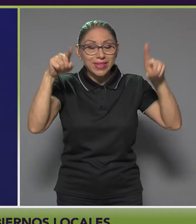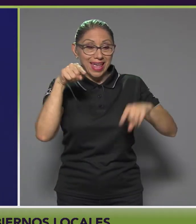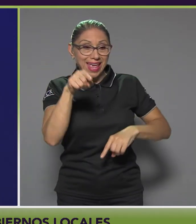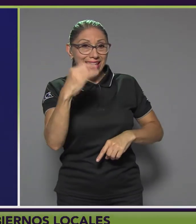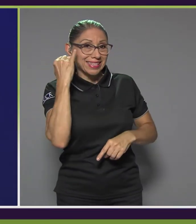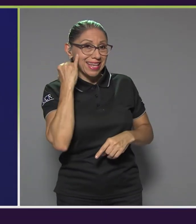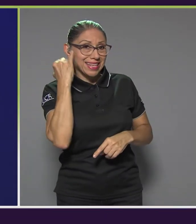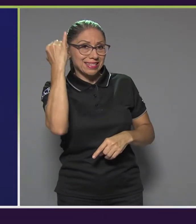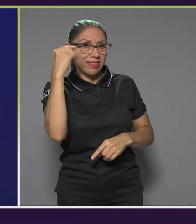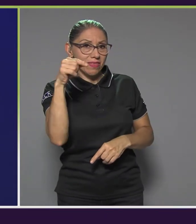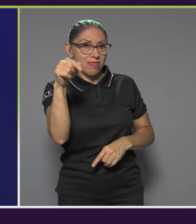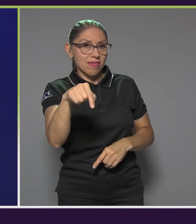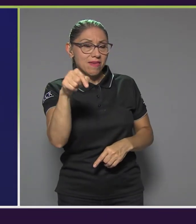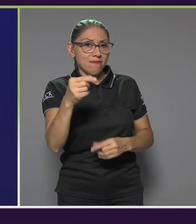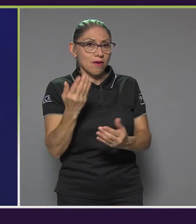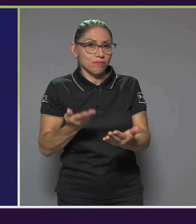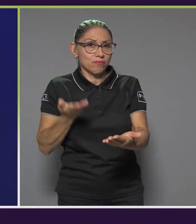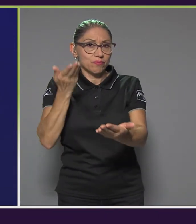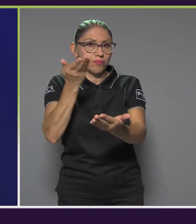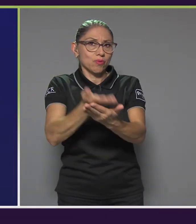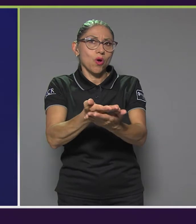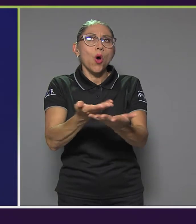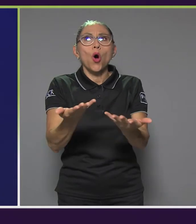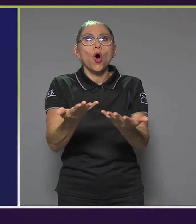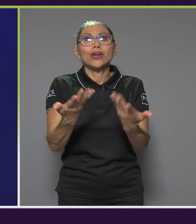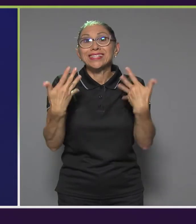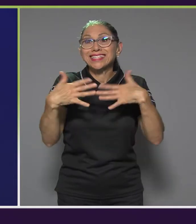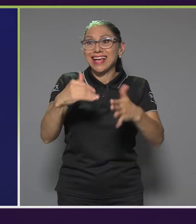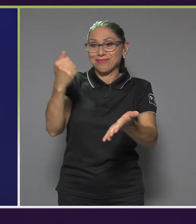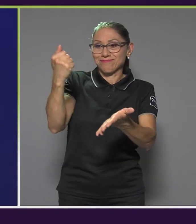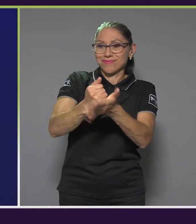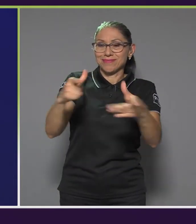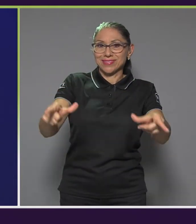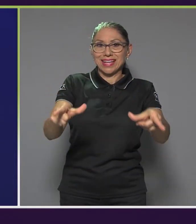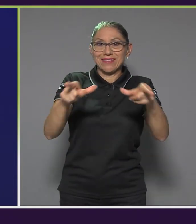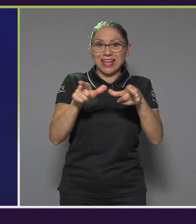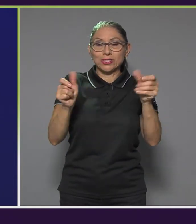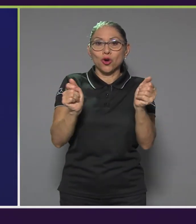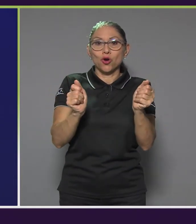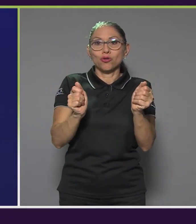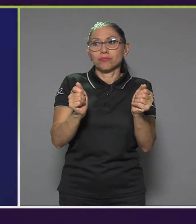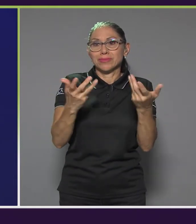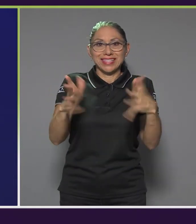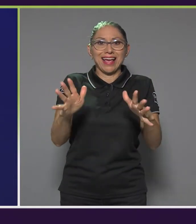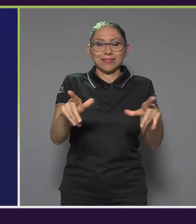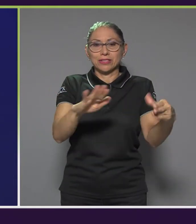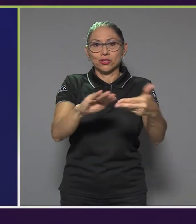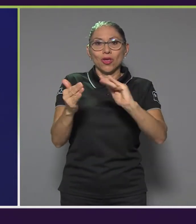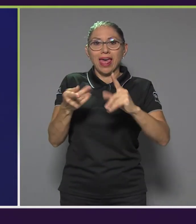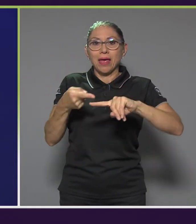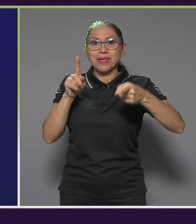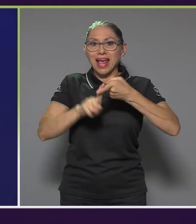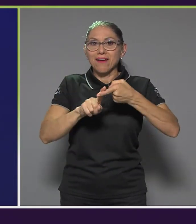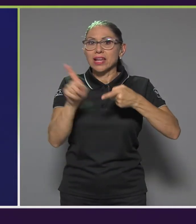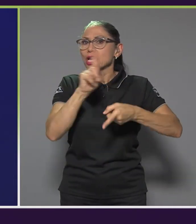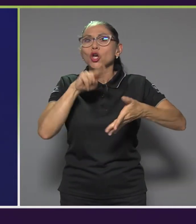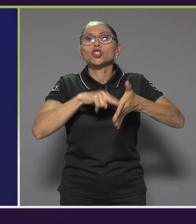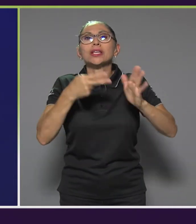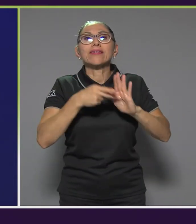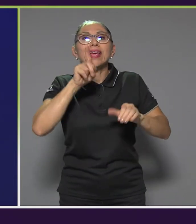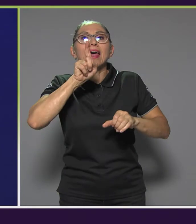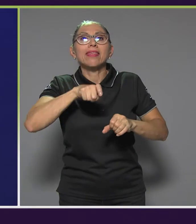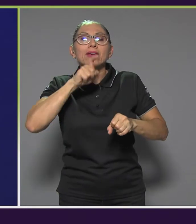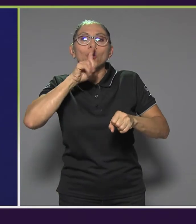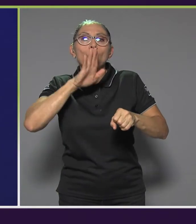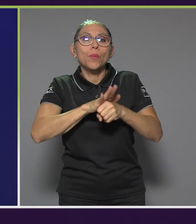no es, o la certificación como ciudad amigable no es cumplir ciertos indicadores o ciertos